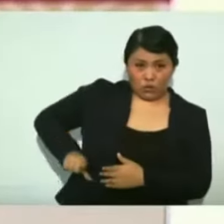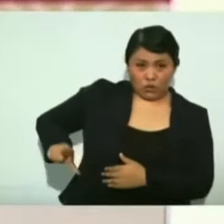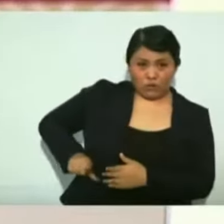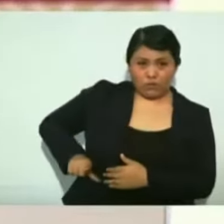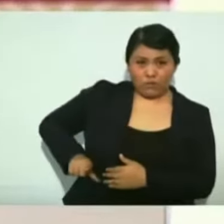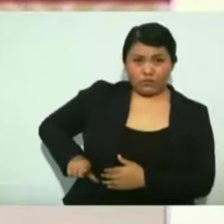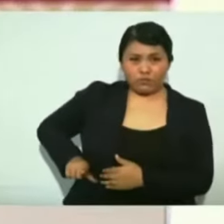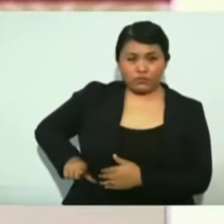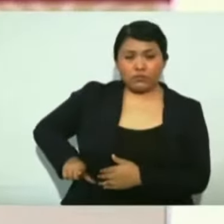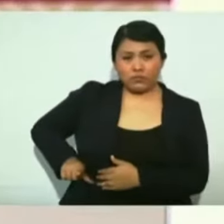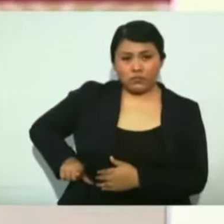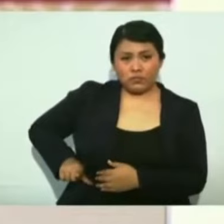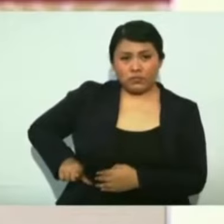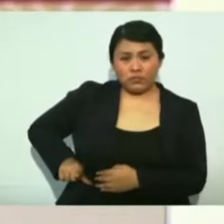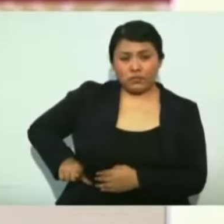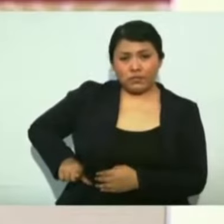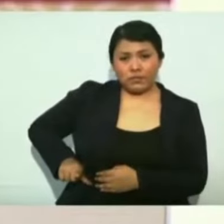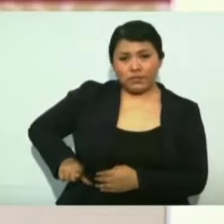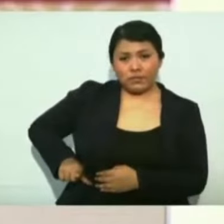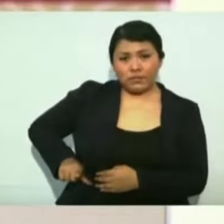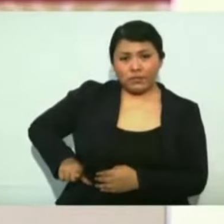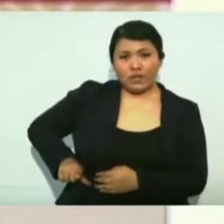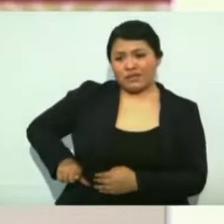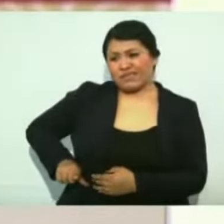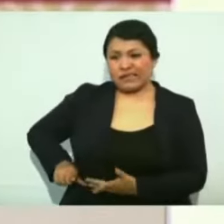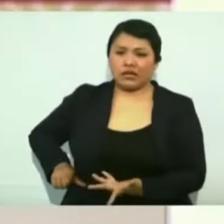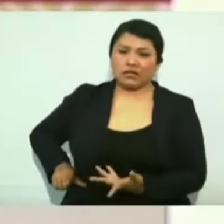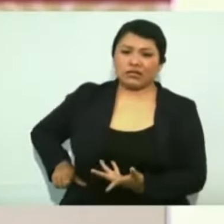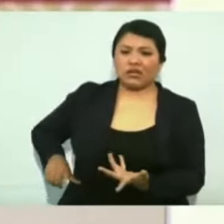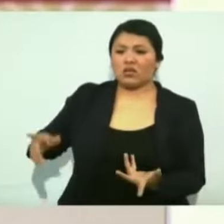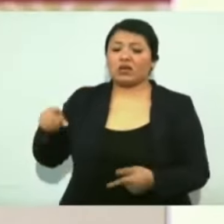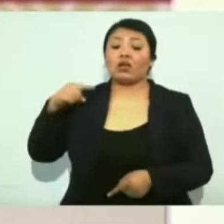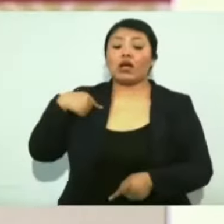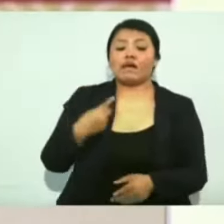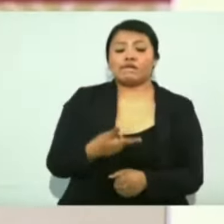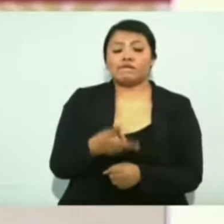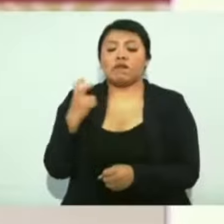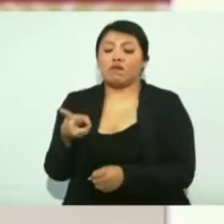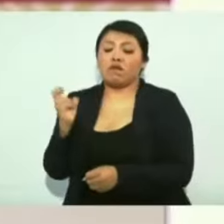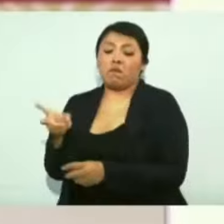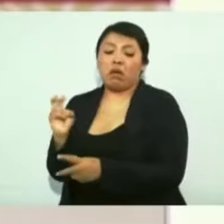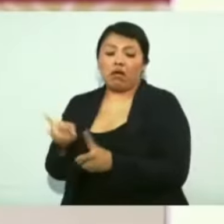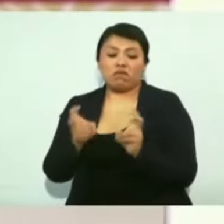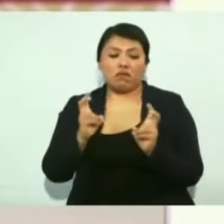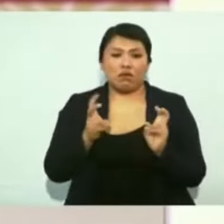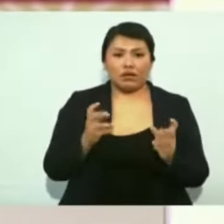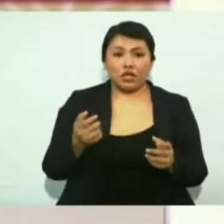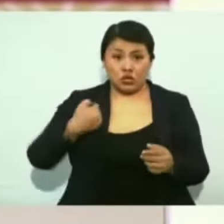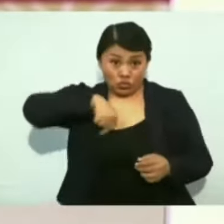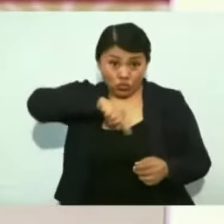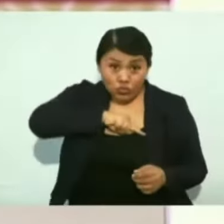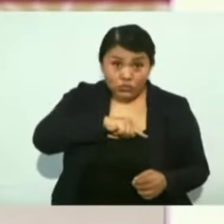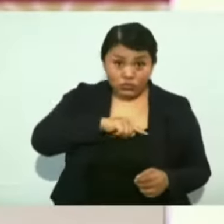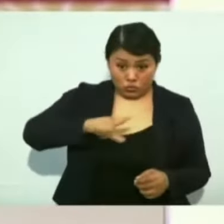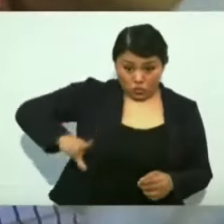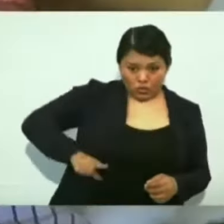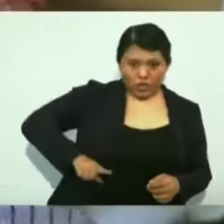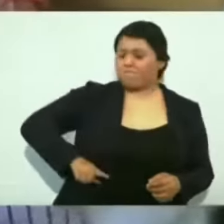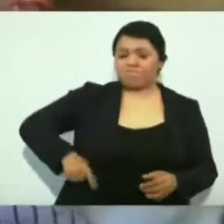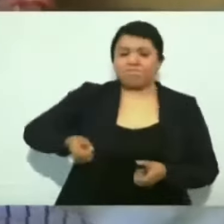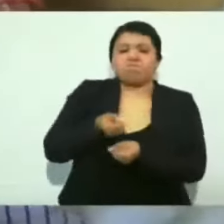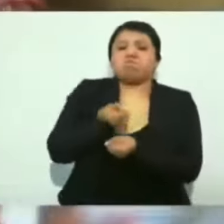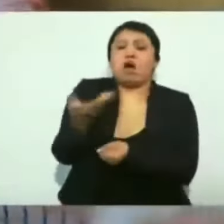quitaban y hay gobiernos que dan. Y el nuestro es un gobierno que le da al pueblo